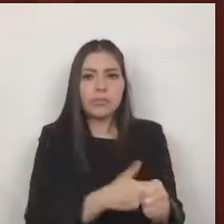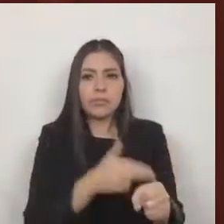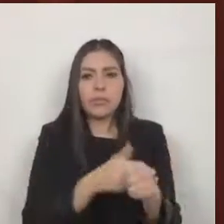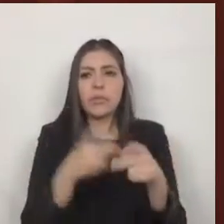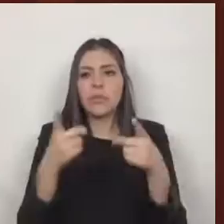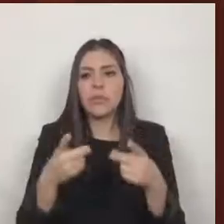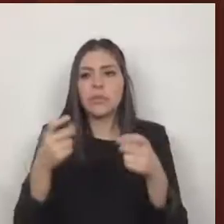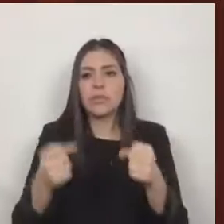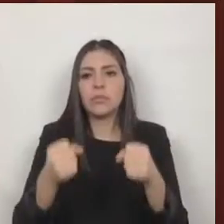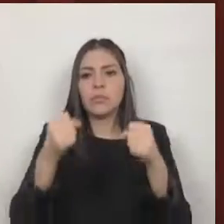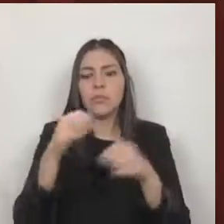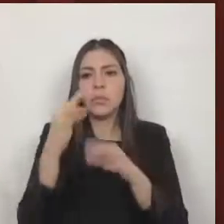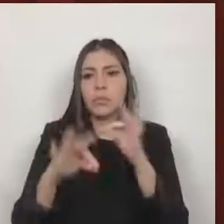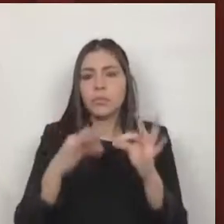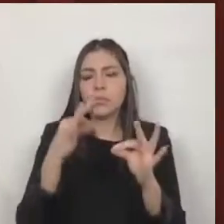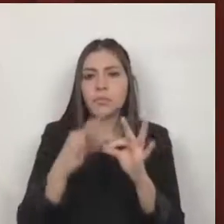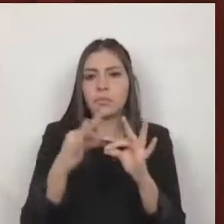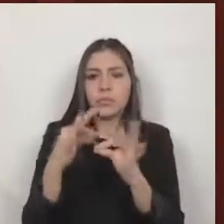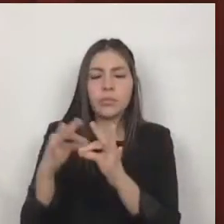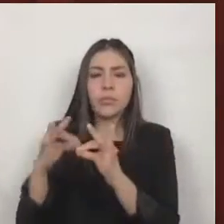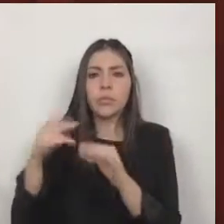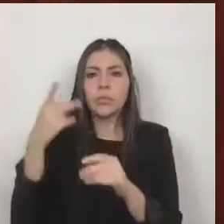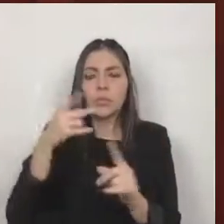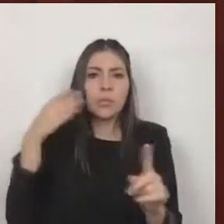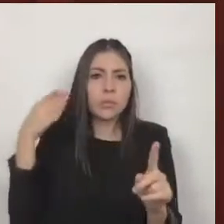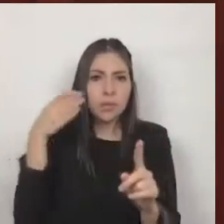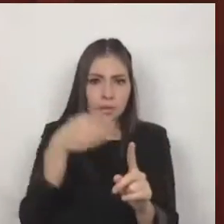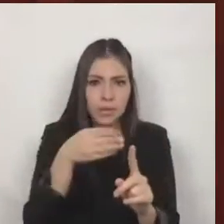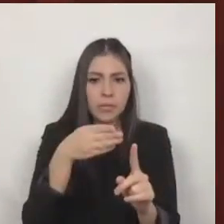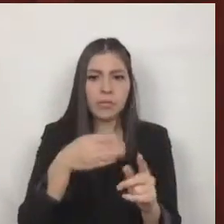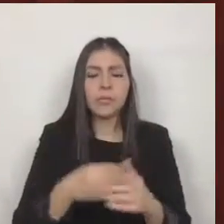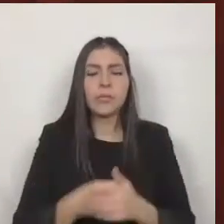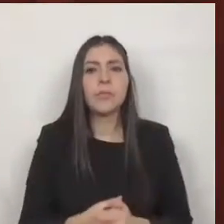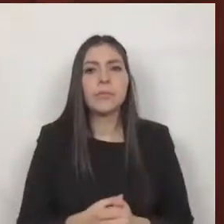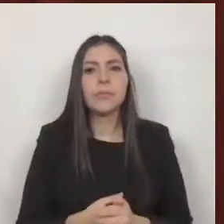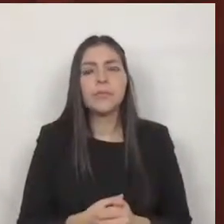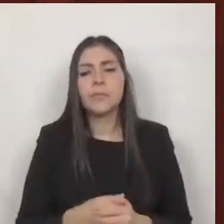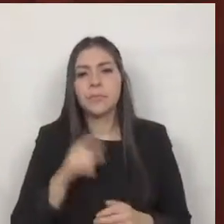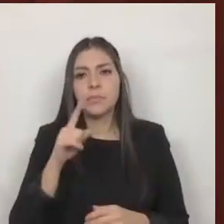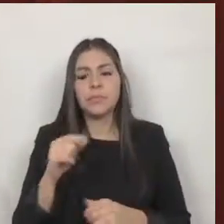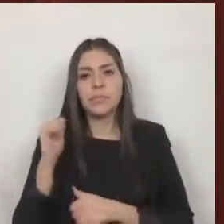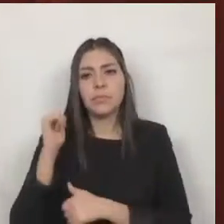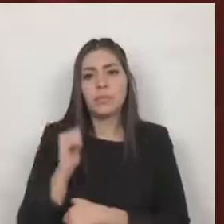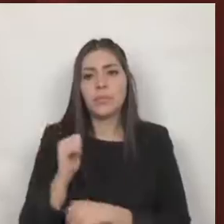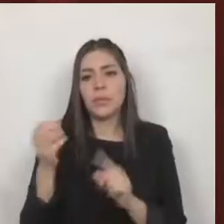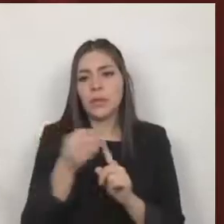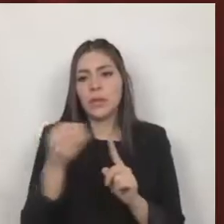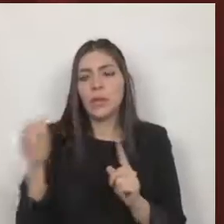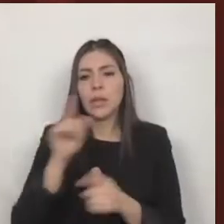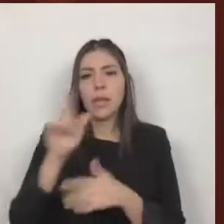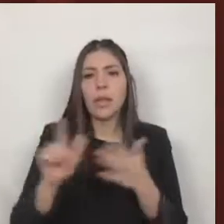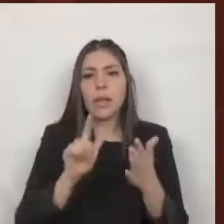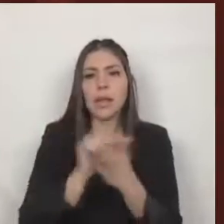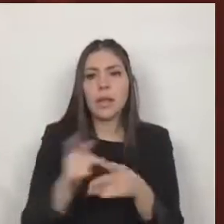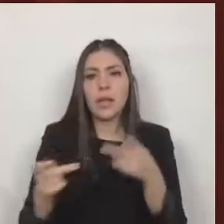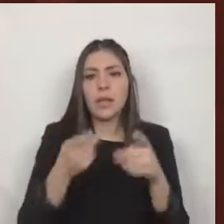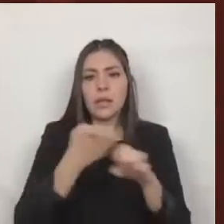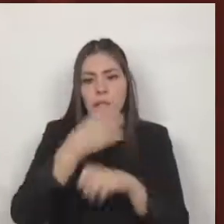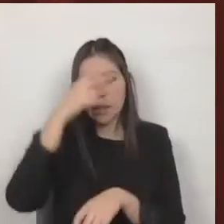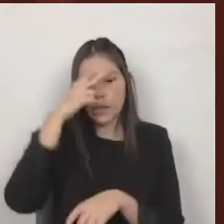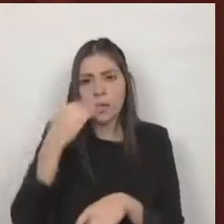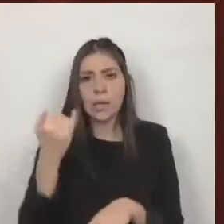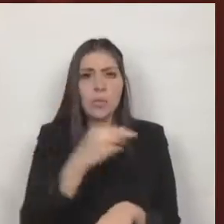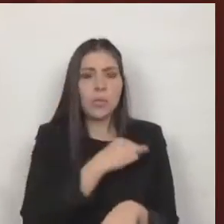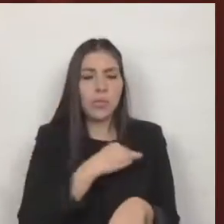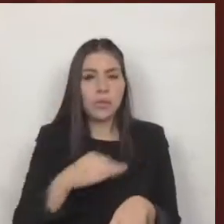cumplimiento de sus atribuciones y objetivos rigiéndose por la ley de planeación del estado de méxico y municipios su reglamento